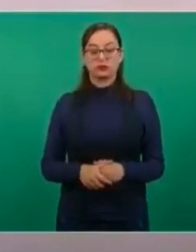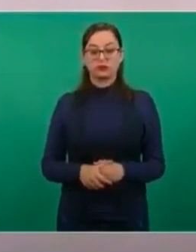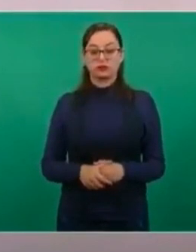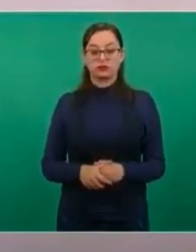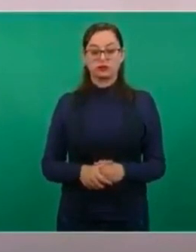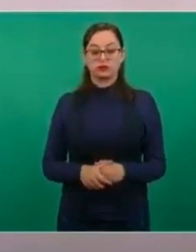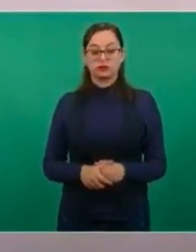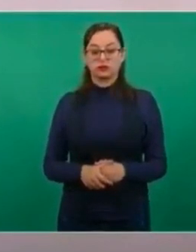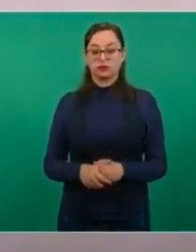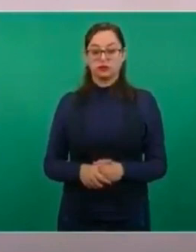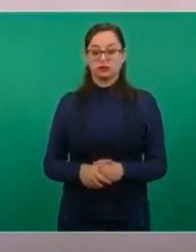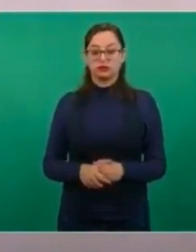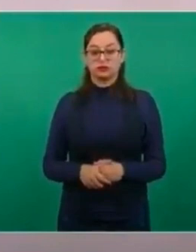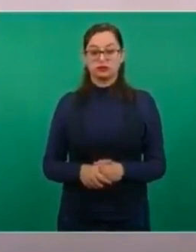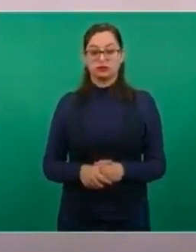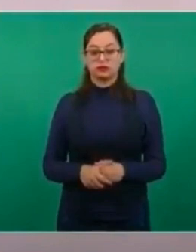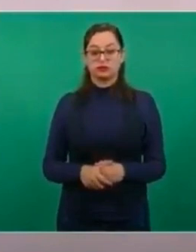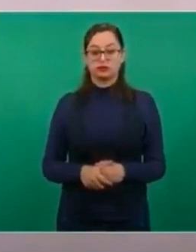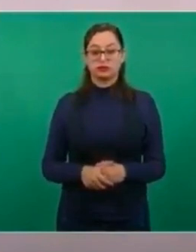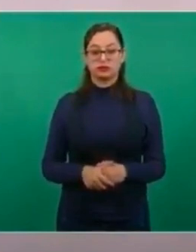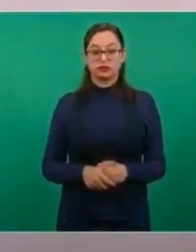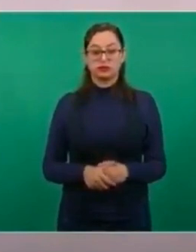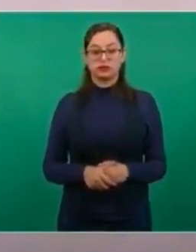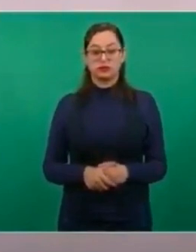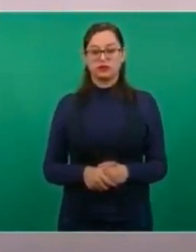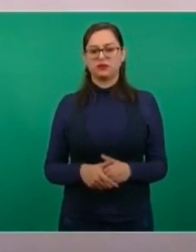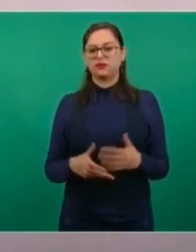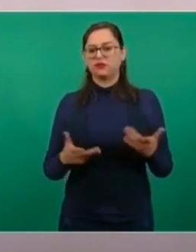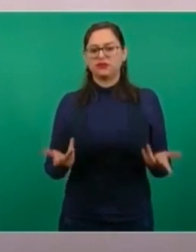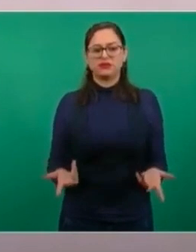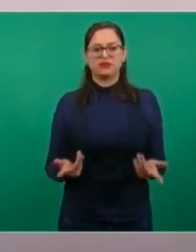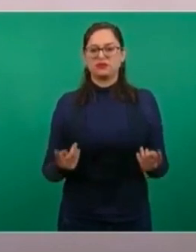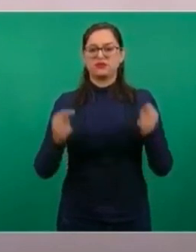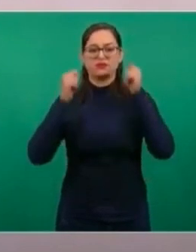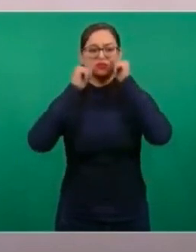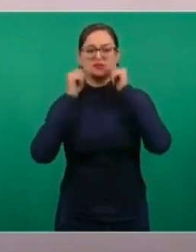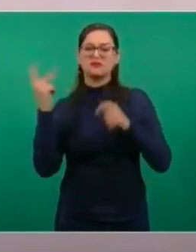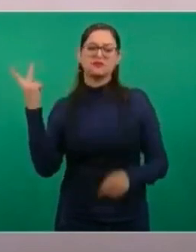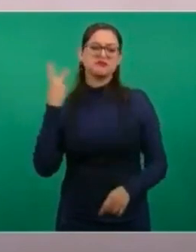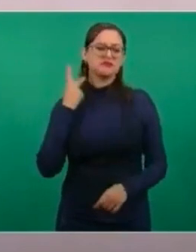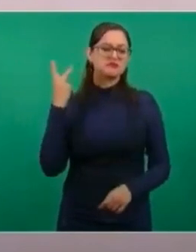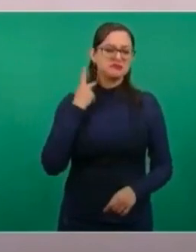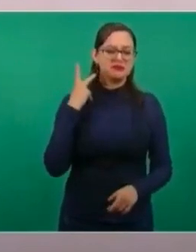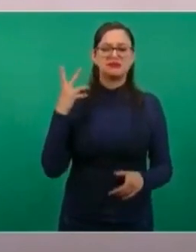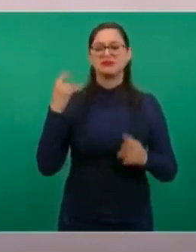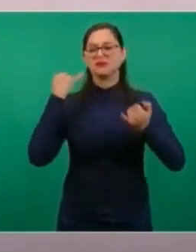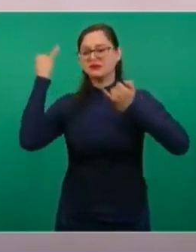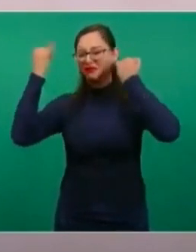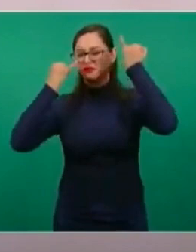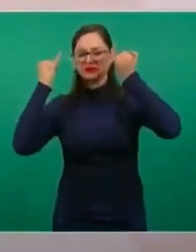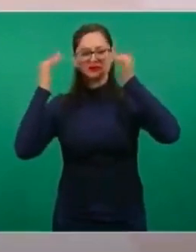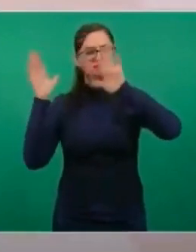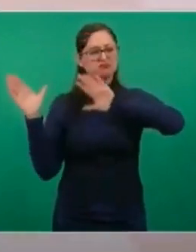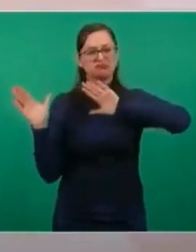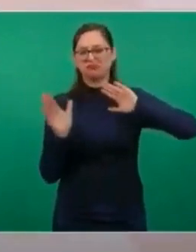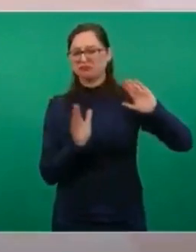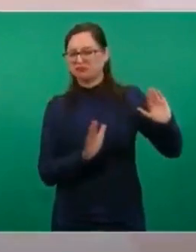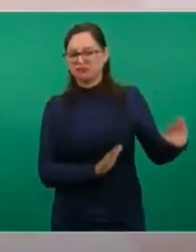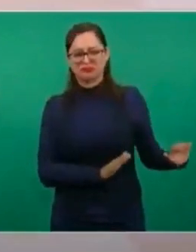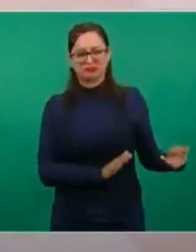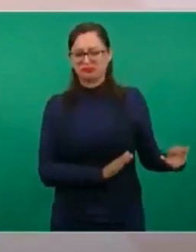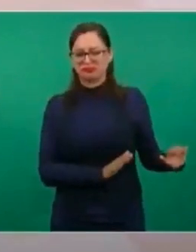tiene que ver con posturas políticas, ideológicas, nada más es cosa